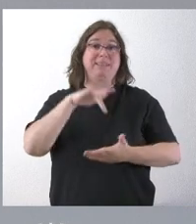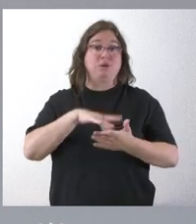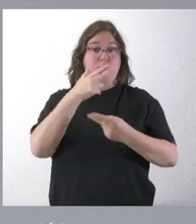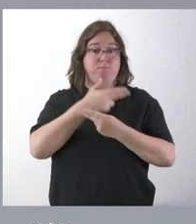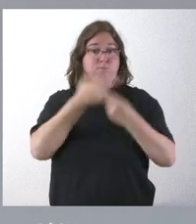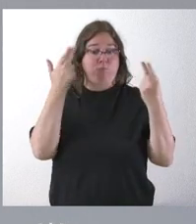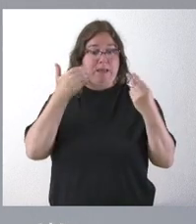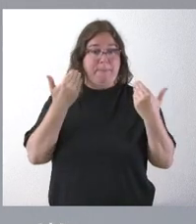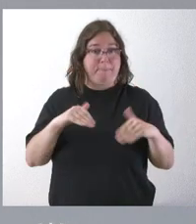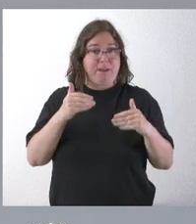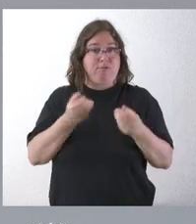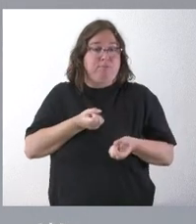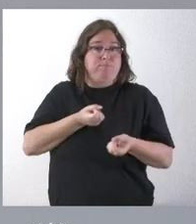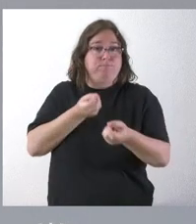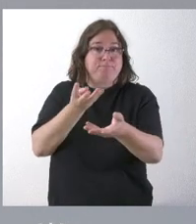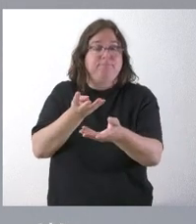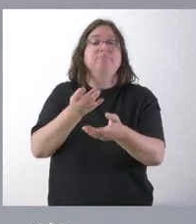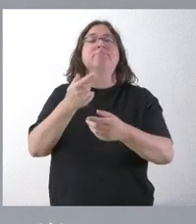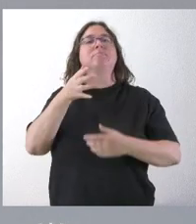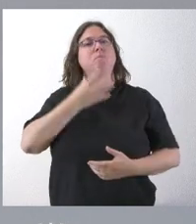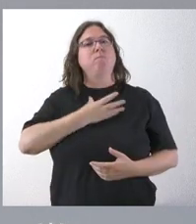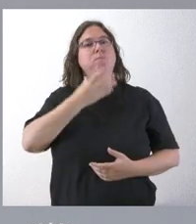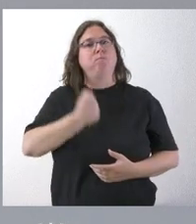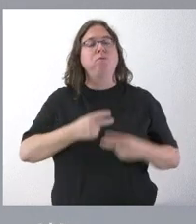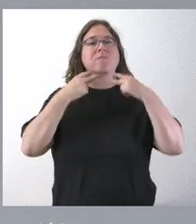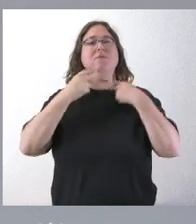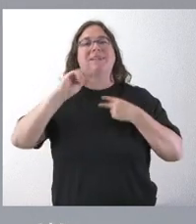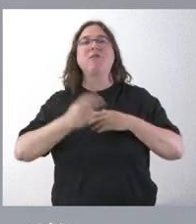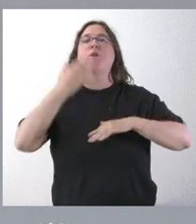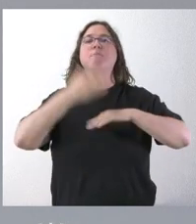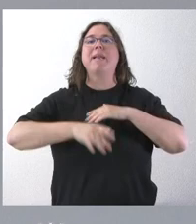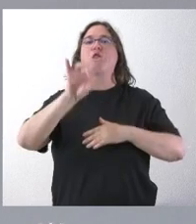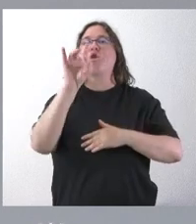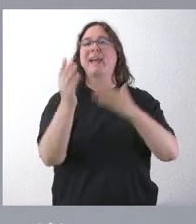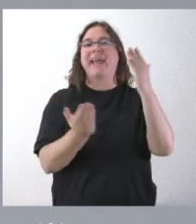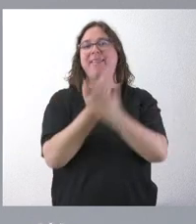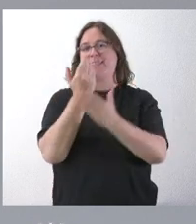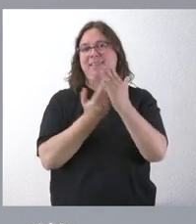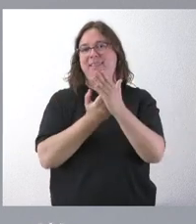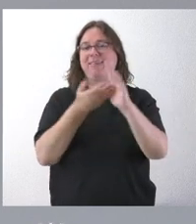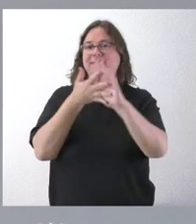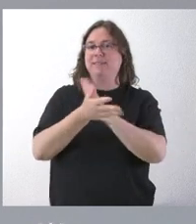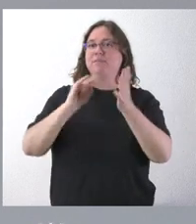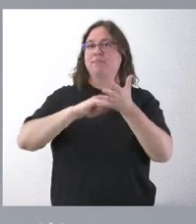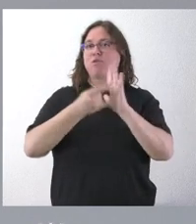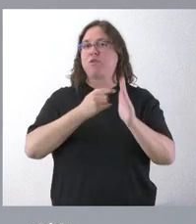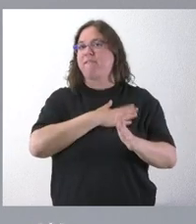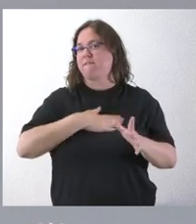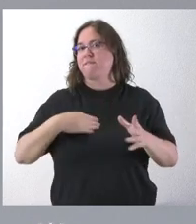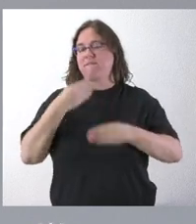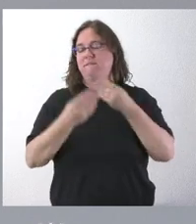miércoles la relación, las corporaciones locales dispondrán de 15 días para definir qué proyectos quieren realizar,